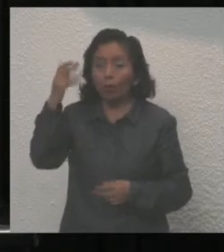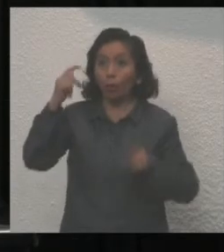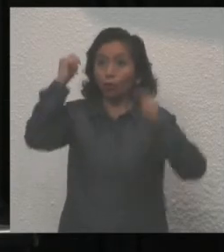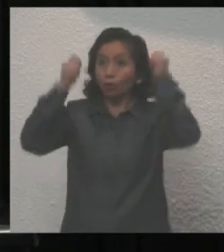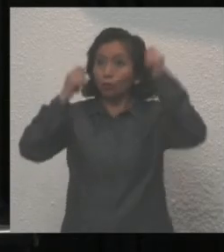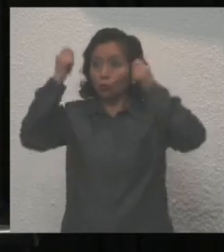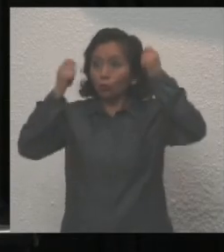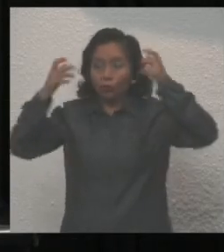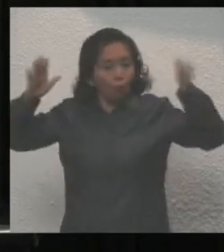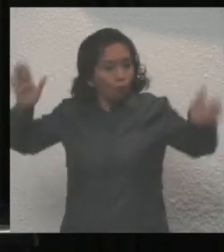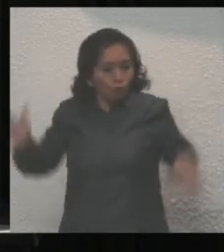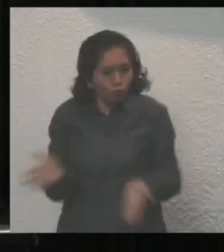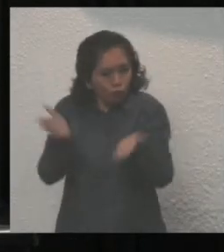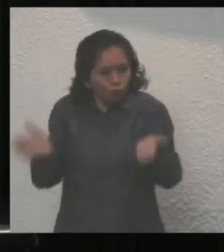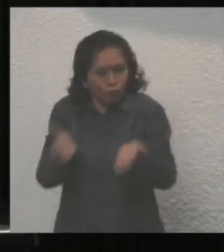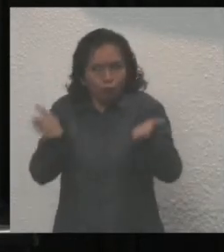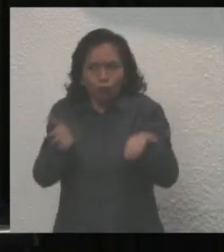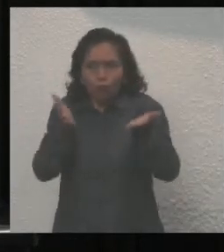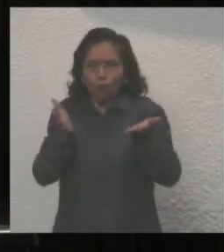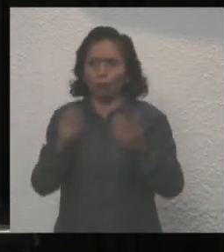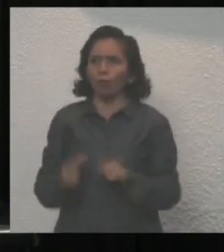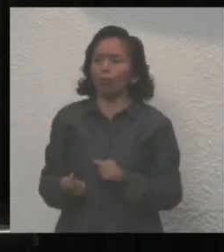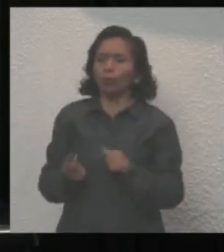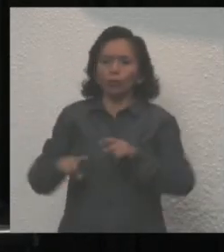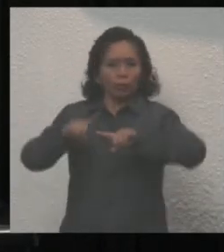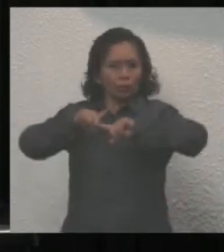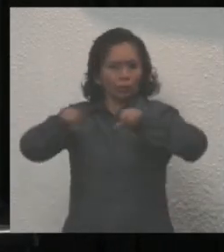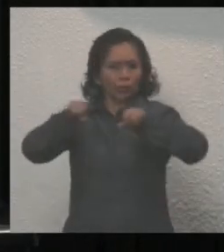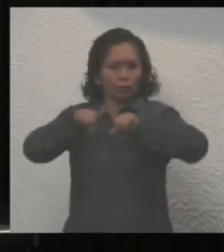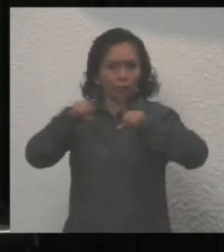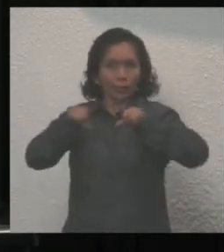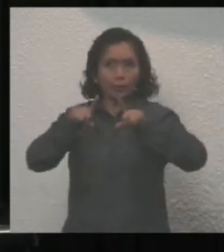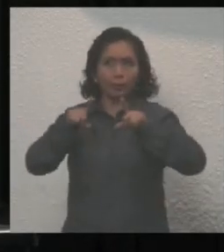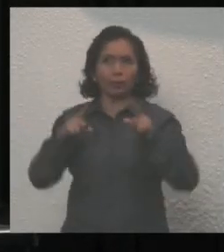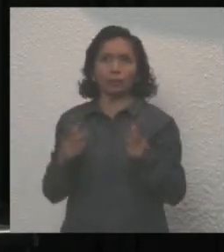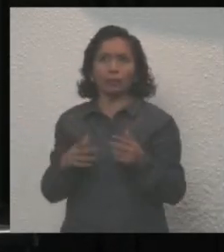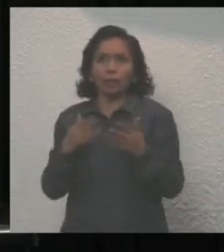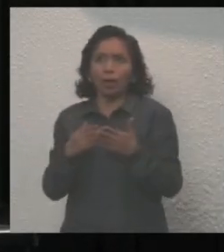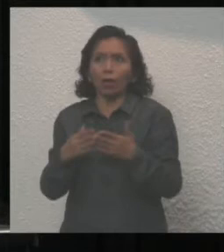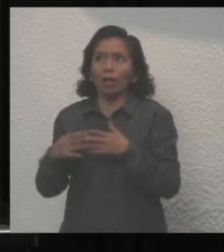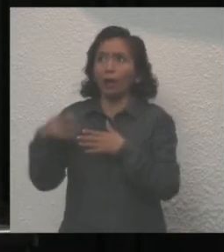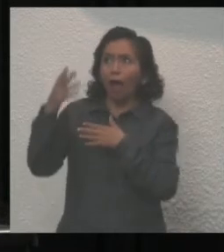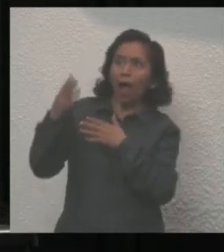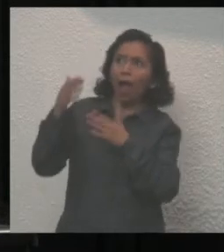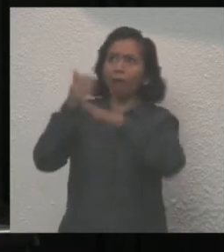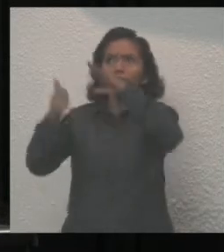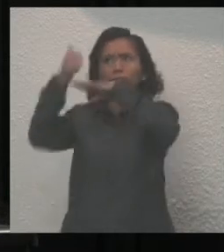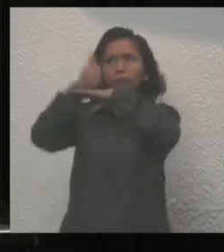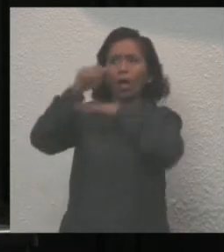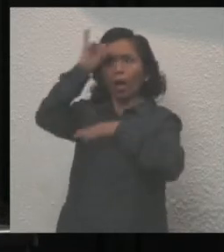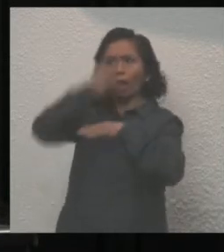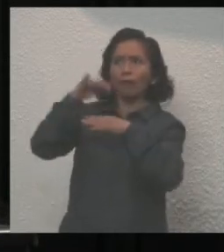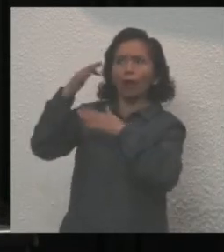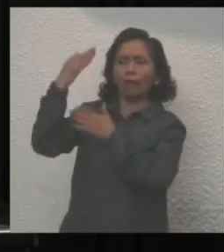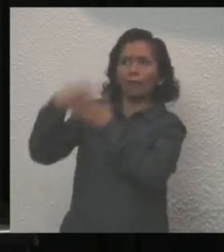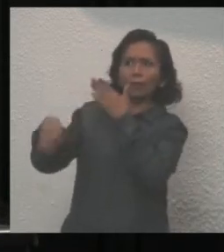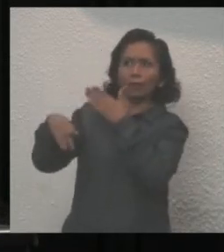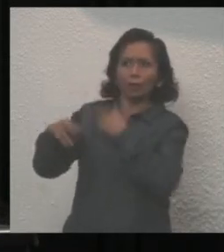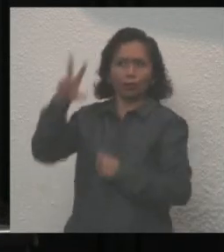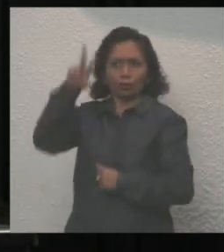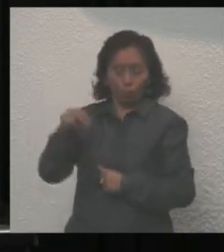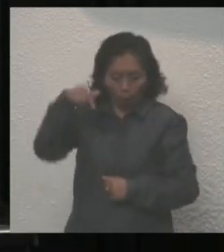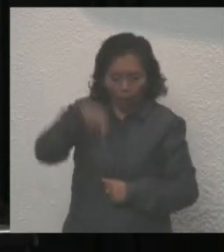titubeos con una estrategia que aunque falta arriba que aquí la tengamos clara promovámoslo